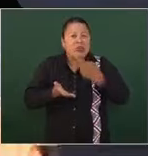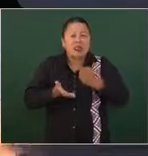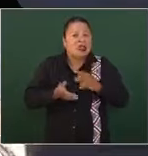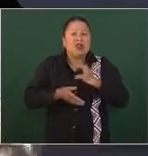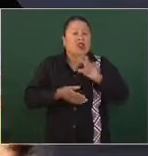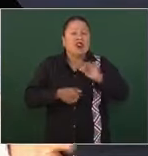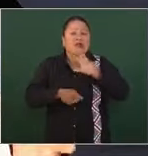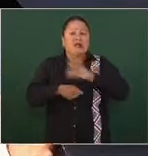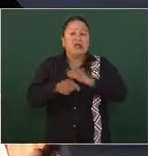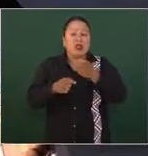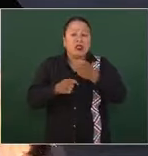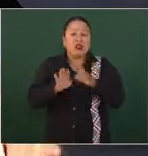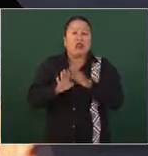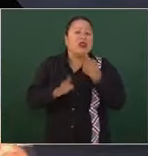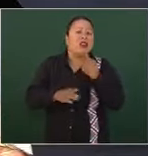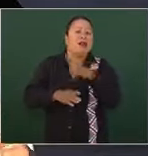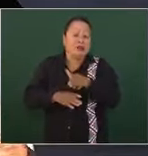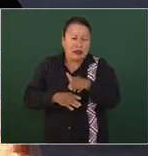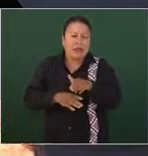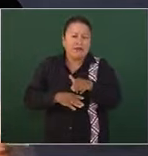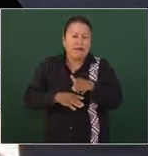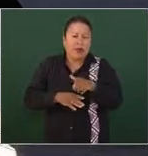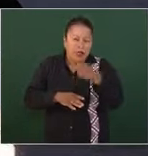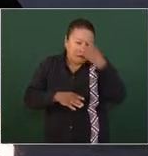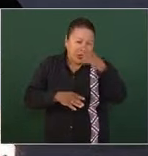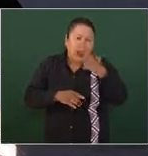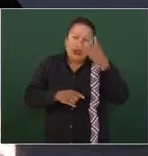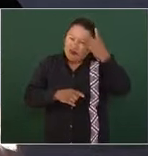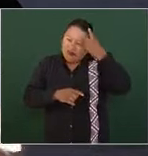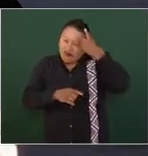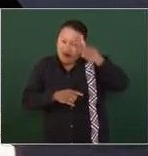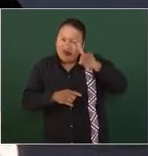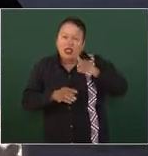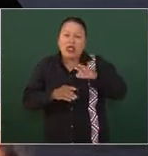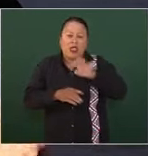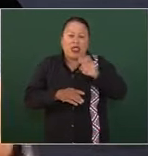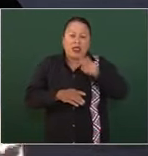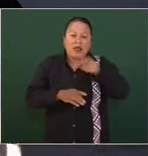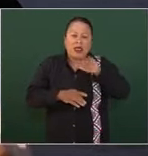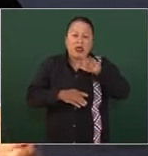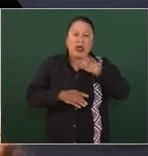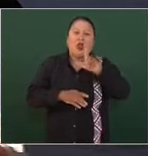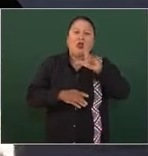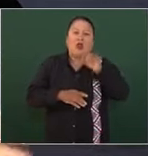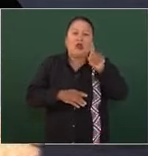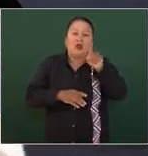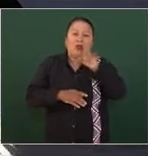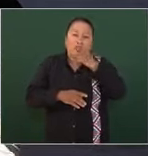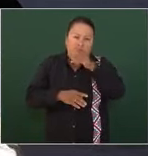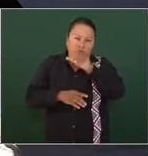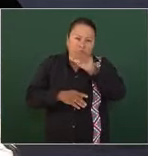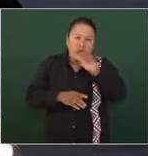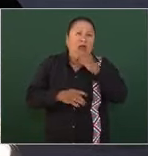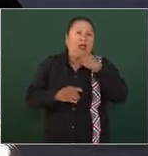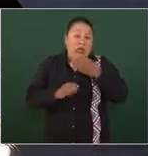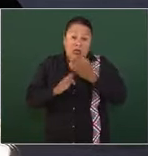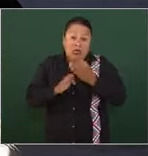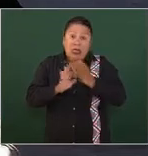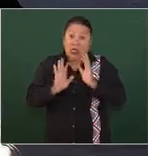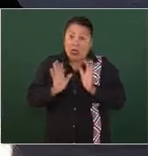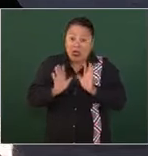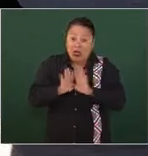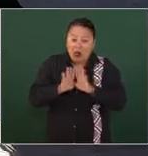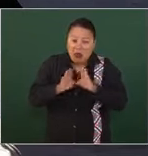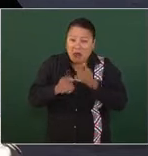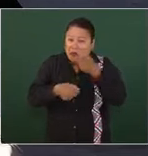no es procedente esta demanda de tener la propiedad de Emilio Lozoya, ya la rescató por lo menos por ahora en una primera